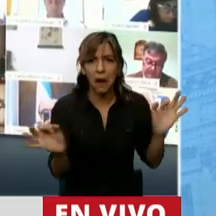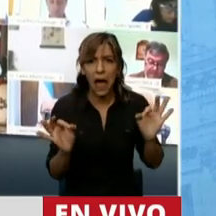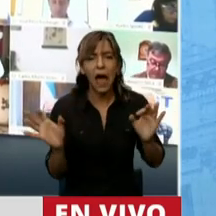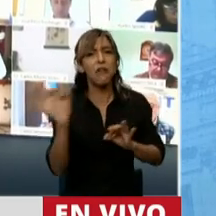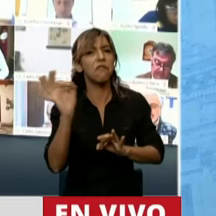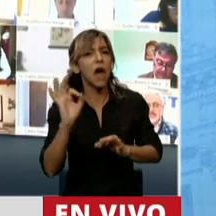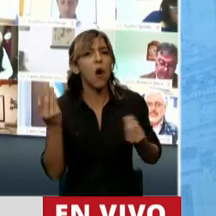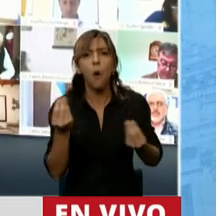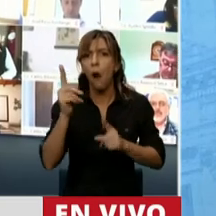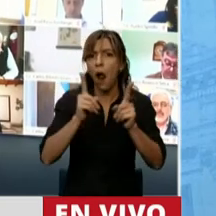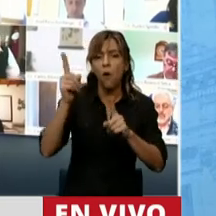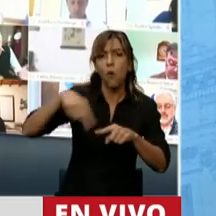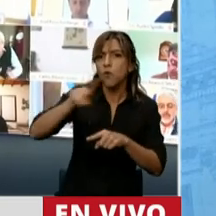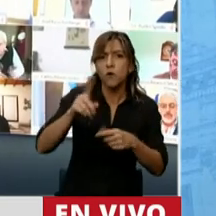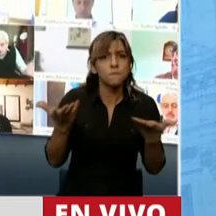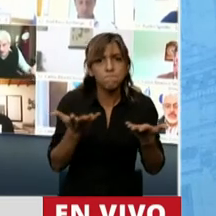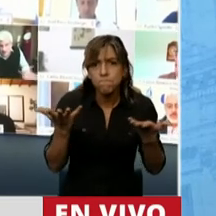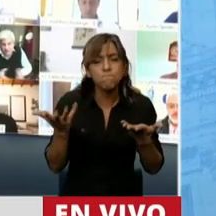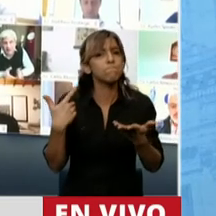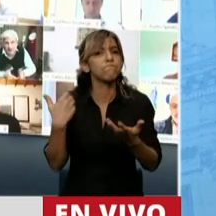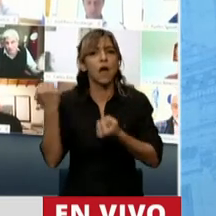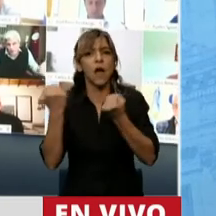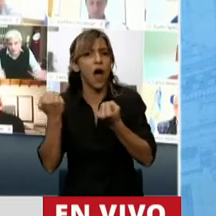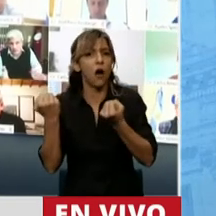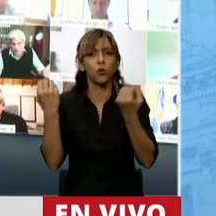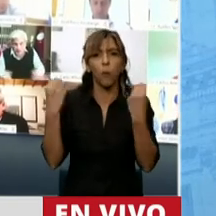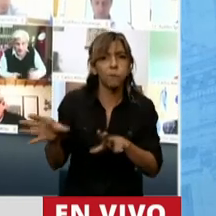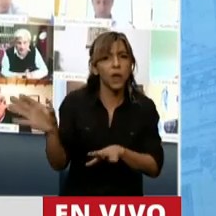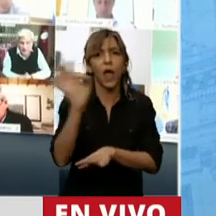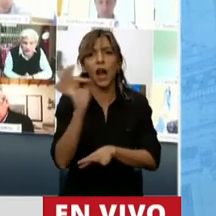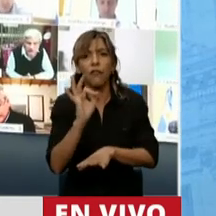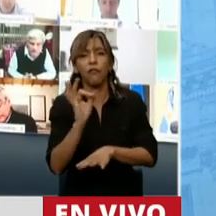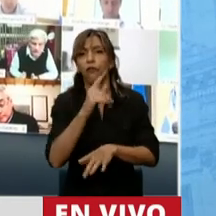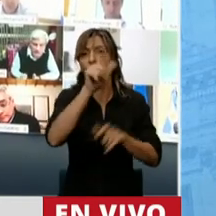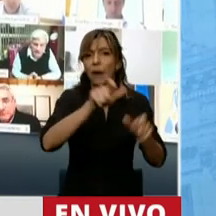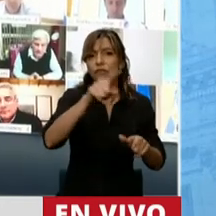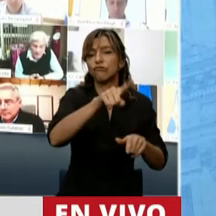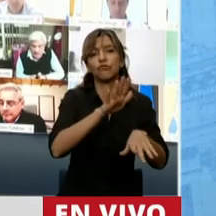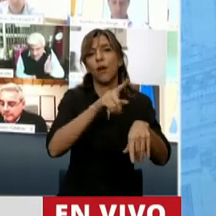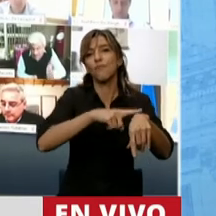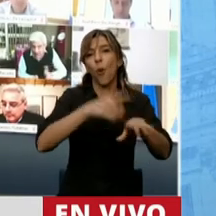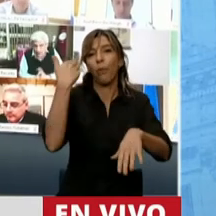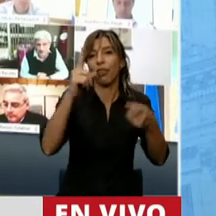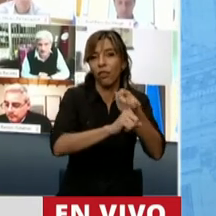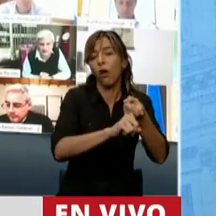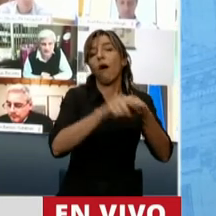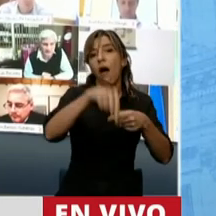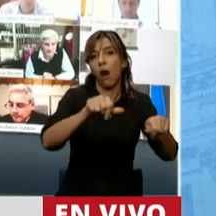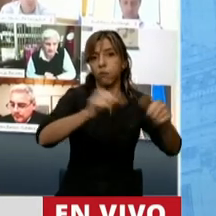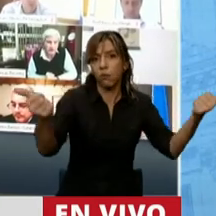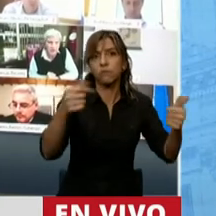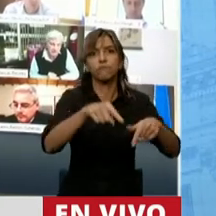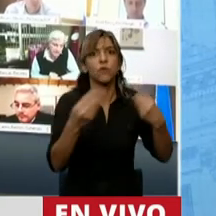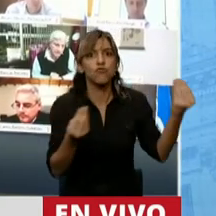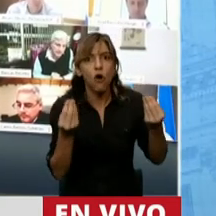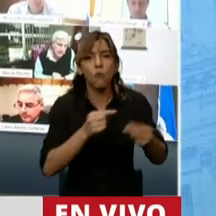bueno, se han enfermado, muchos han perdido el matrimonio, se han negociado. Así que ténganlo en cuenta, ya se refirió anteriormente el diputado